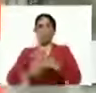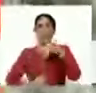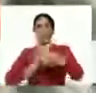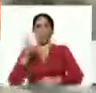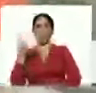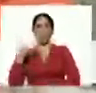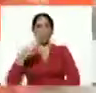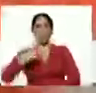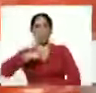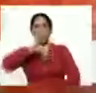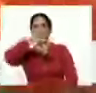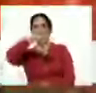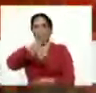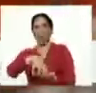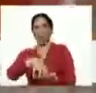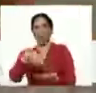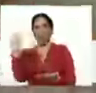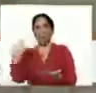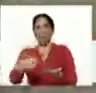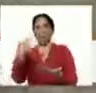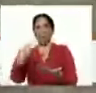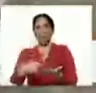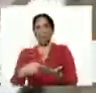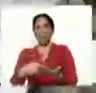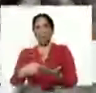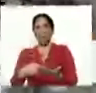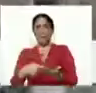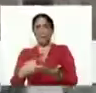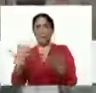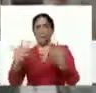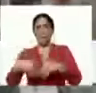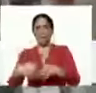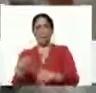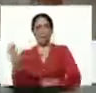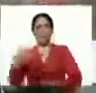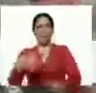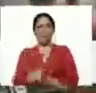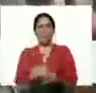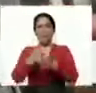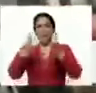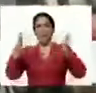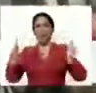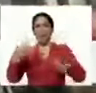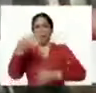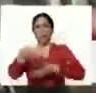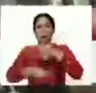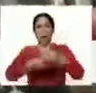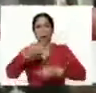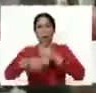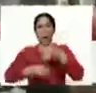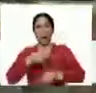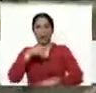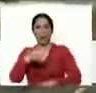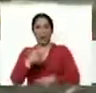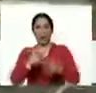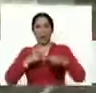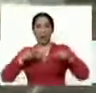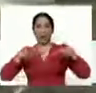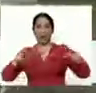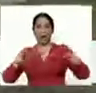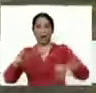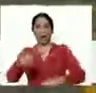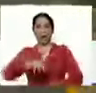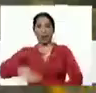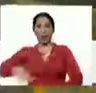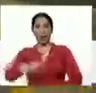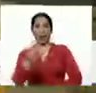que tiene nuestro Estado, han invertido en una de las plantas más grandes que se ha hecho en esta zona llanera. Más de